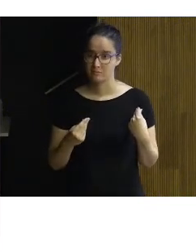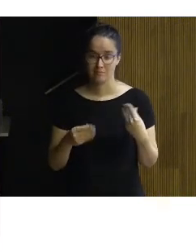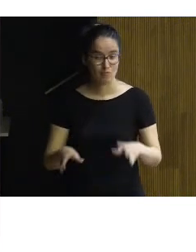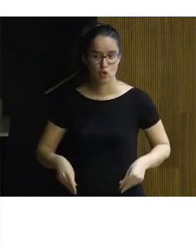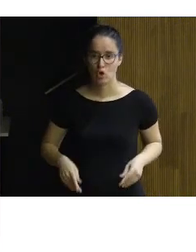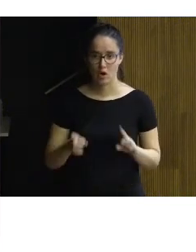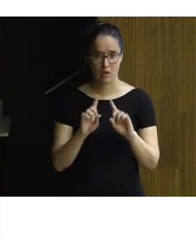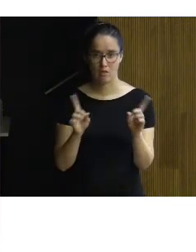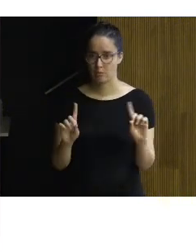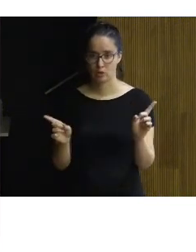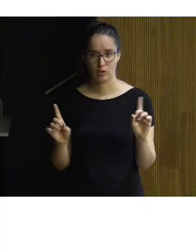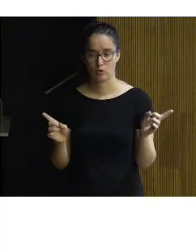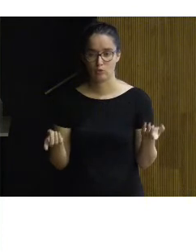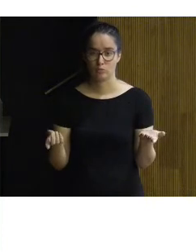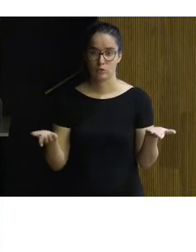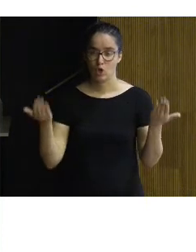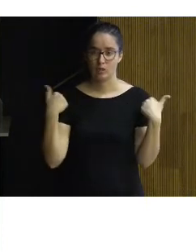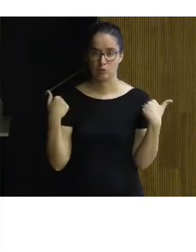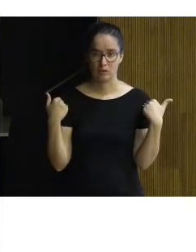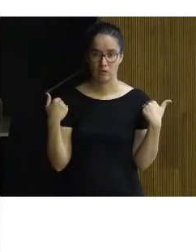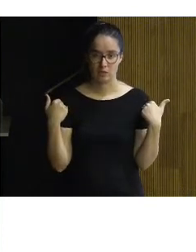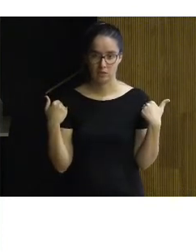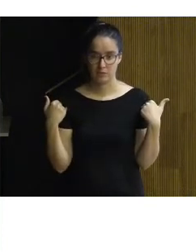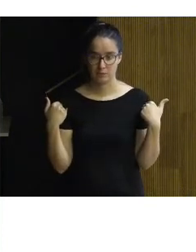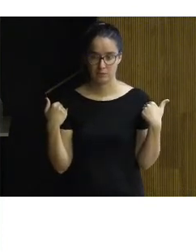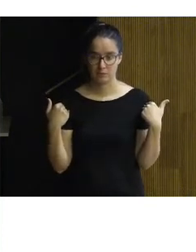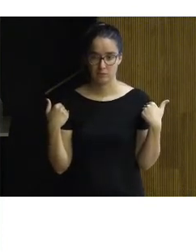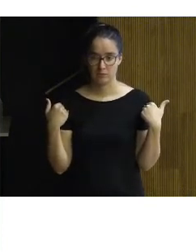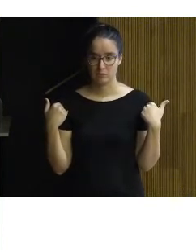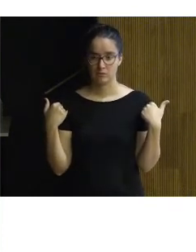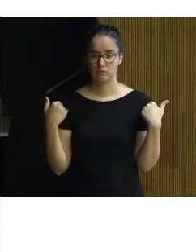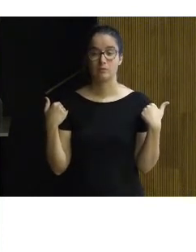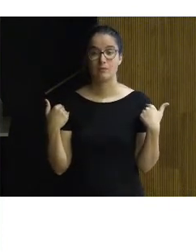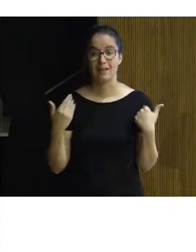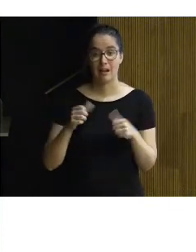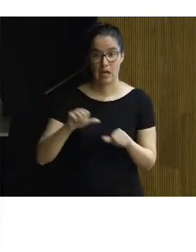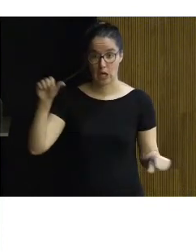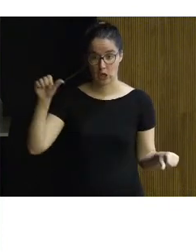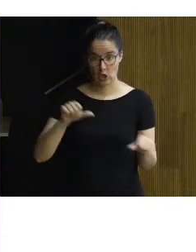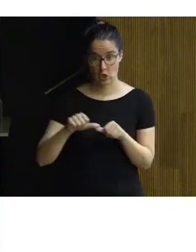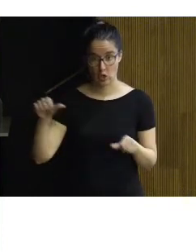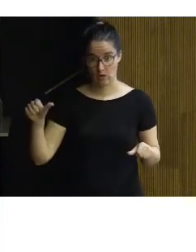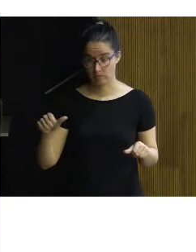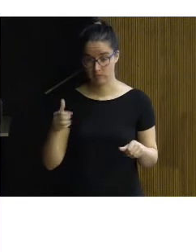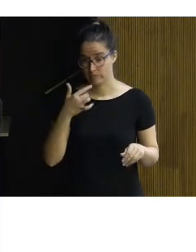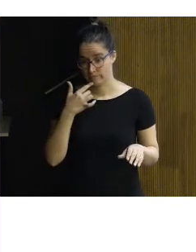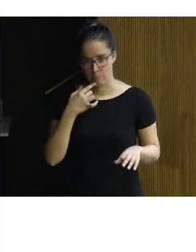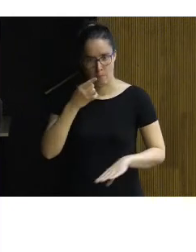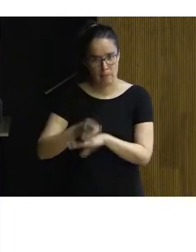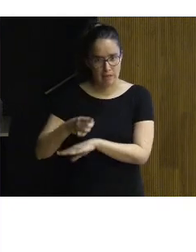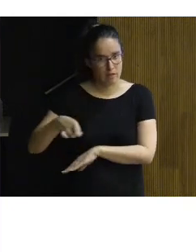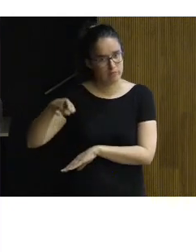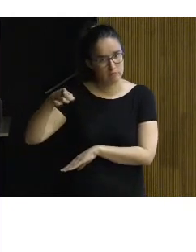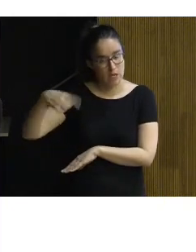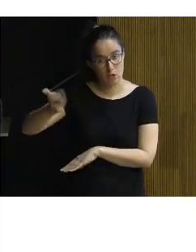aceptada por todos por los responsables en este caso de de de de la Rioja ¿no? que eran los que tenían la última palabra por lo tanto